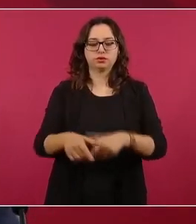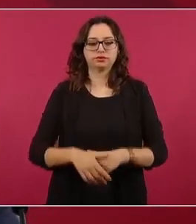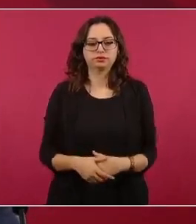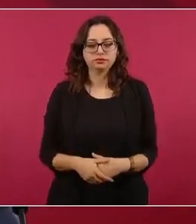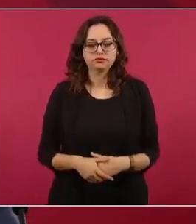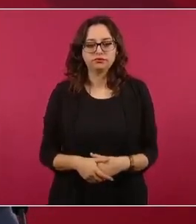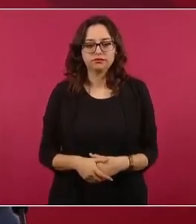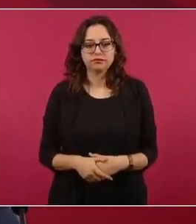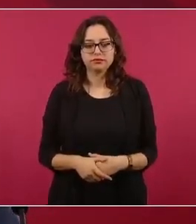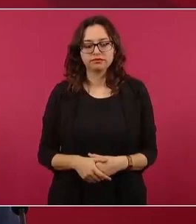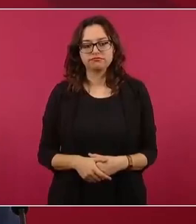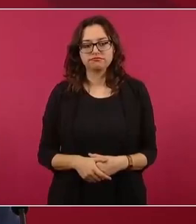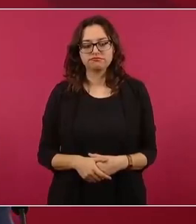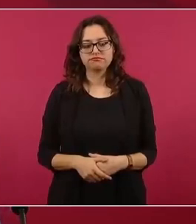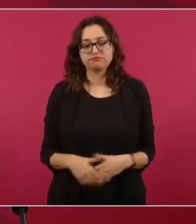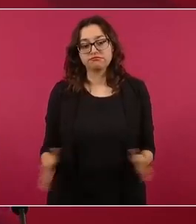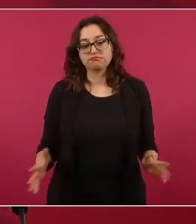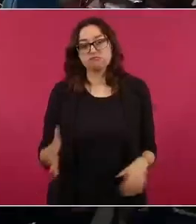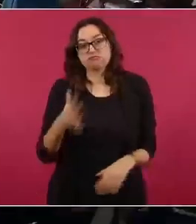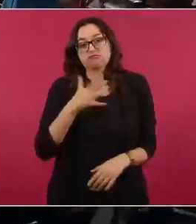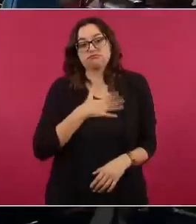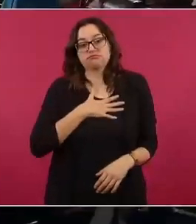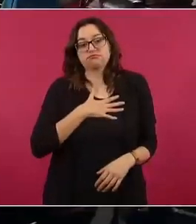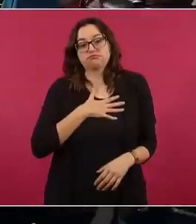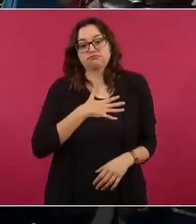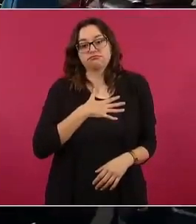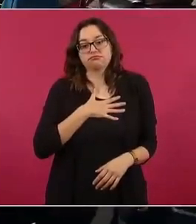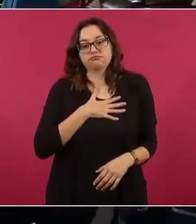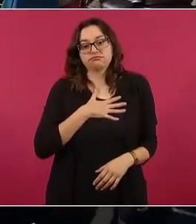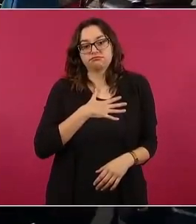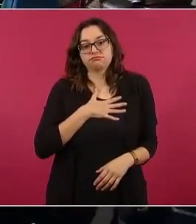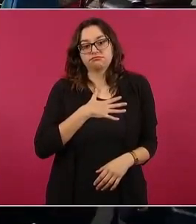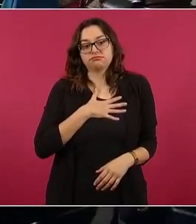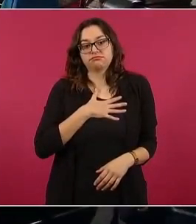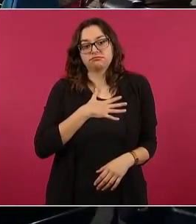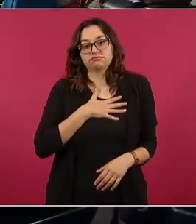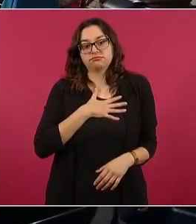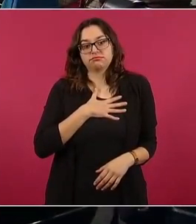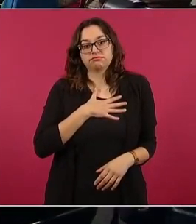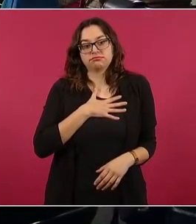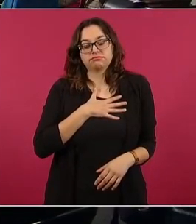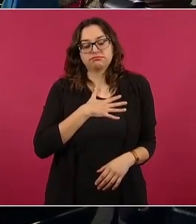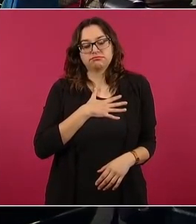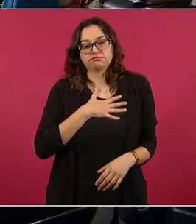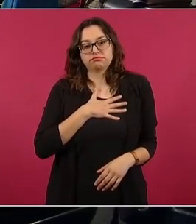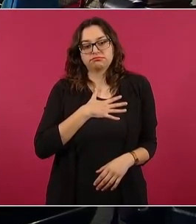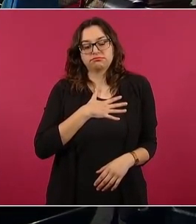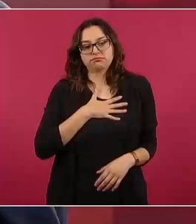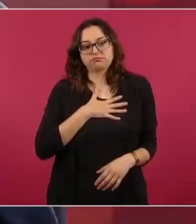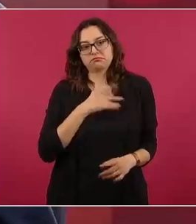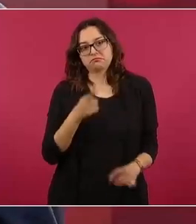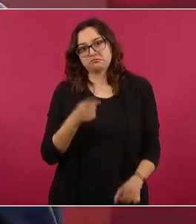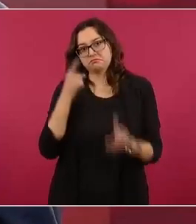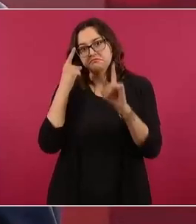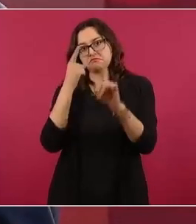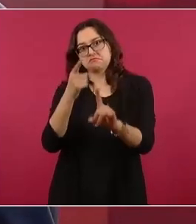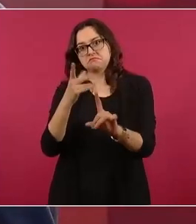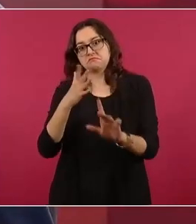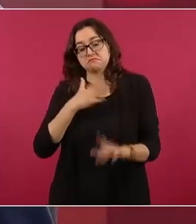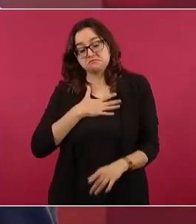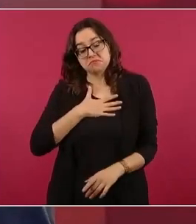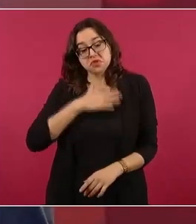Ese es mi punto de vista,